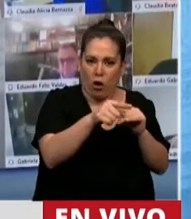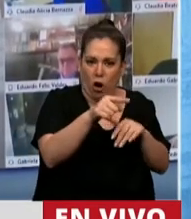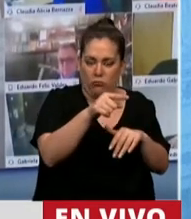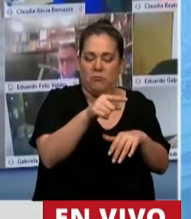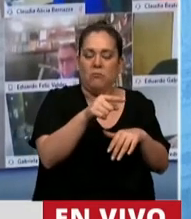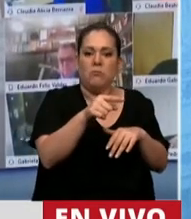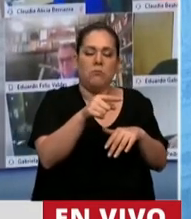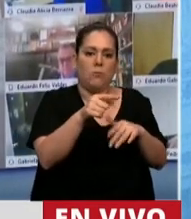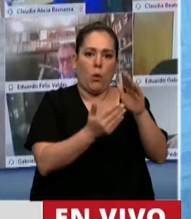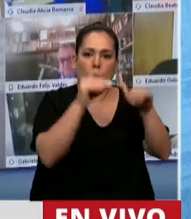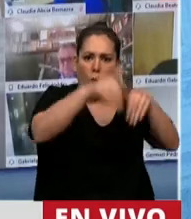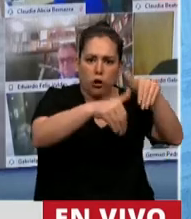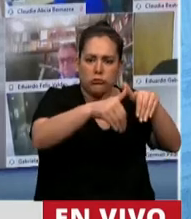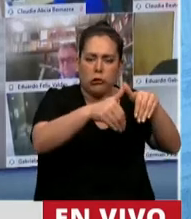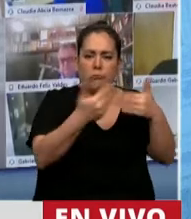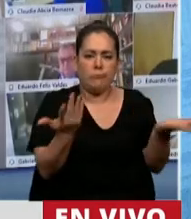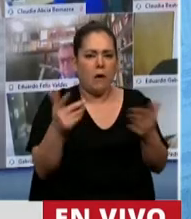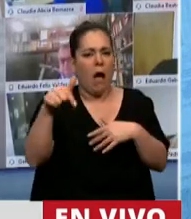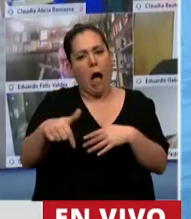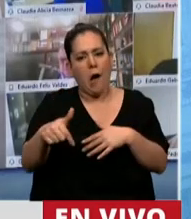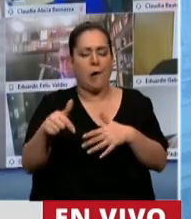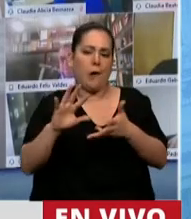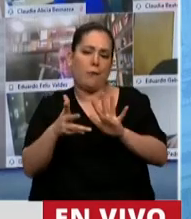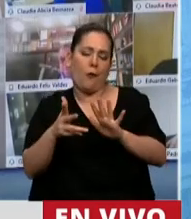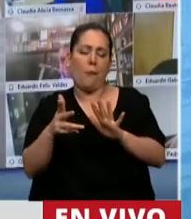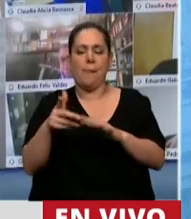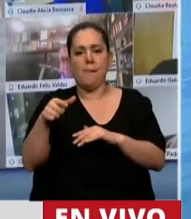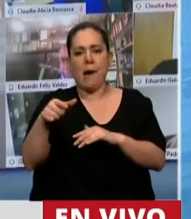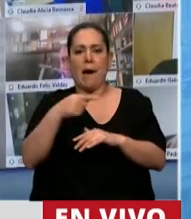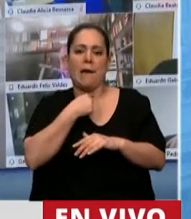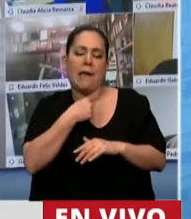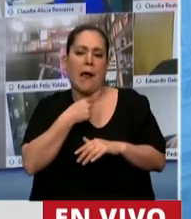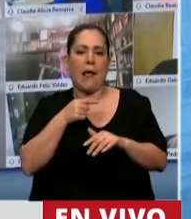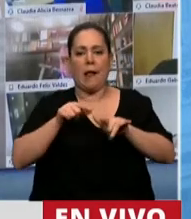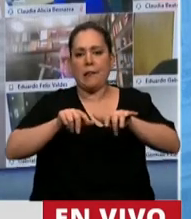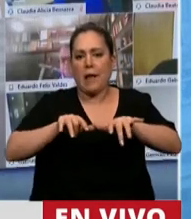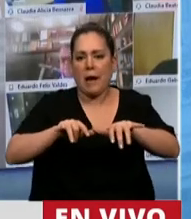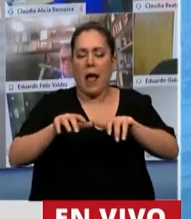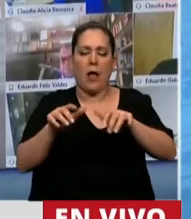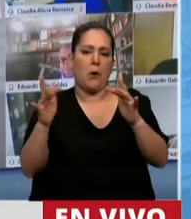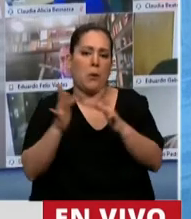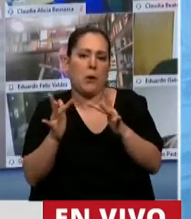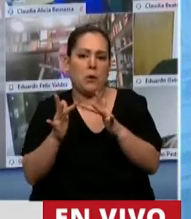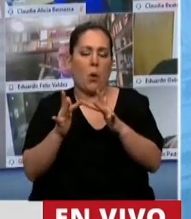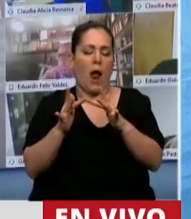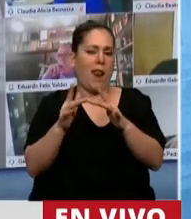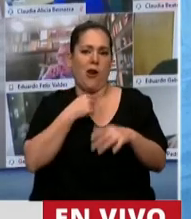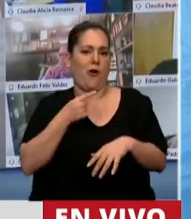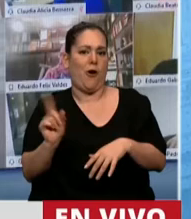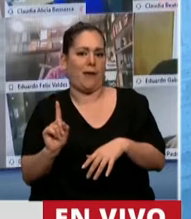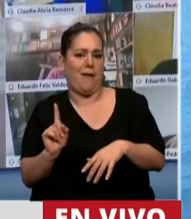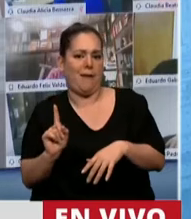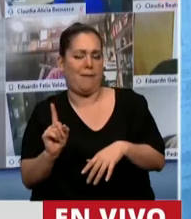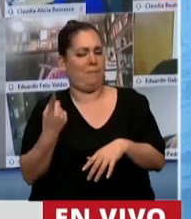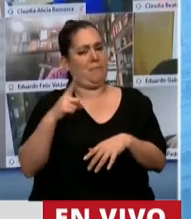sistema democrático con el aparatito, con el teclado virtualmente. Pero ahora